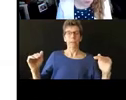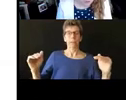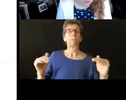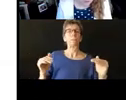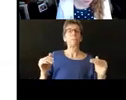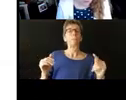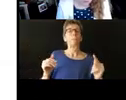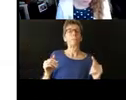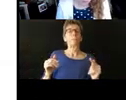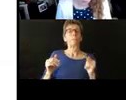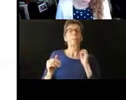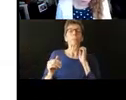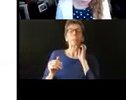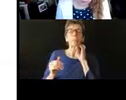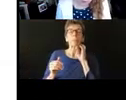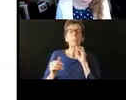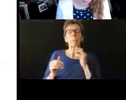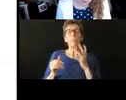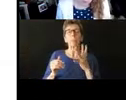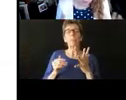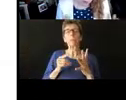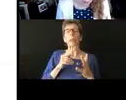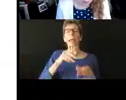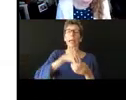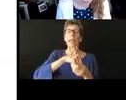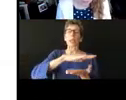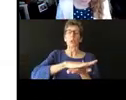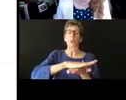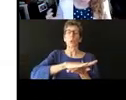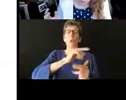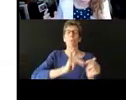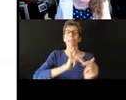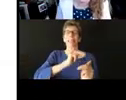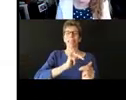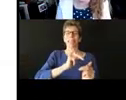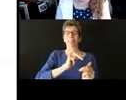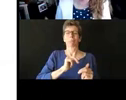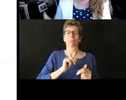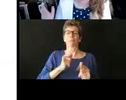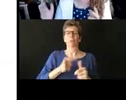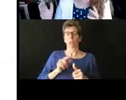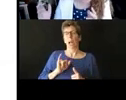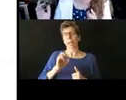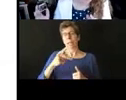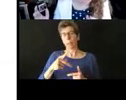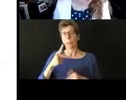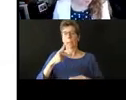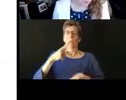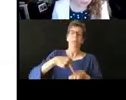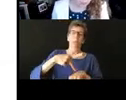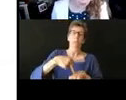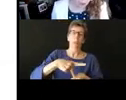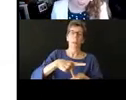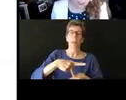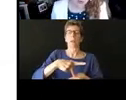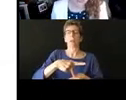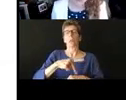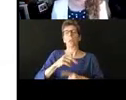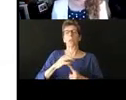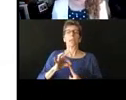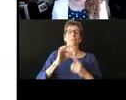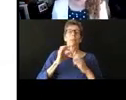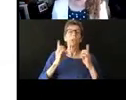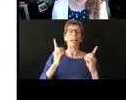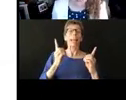estén trabajando a través de su equipo de IEP con el director o a lo mejor con el director de